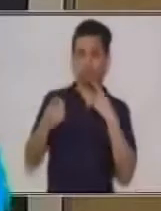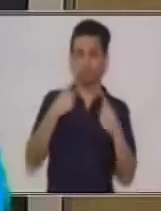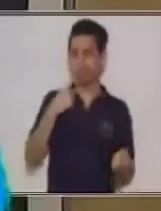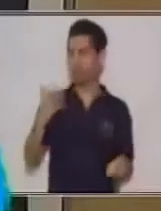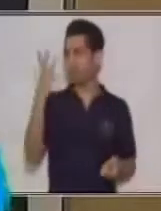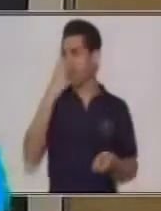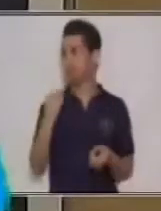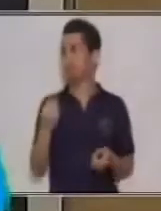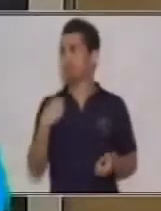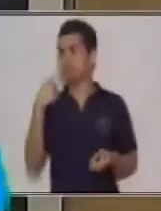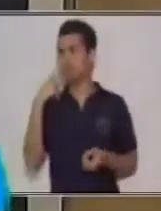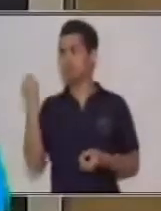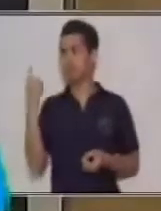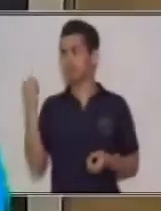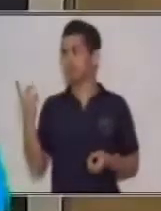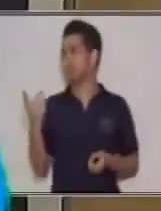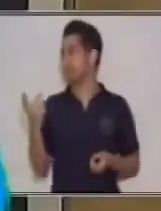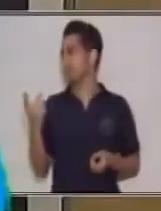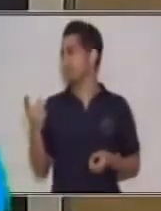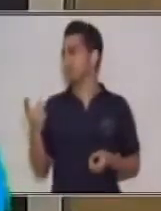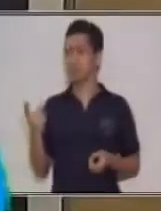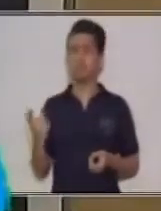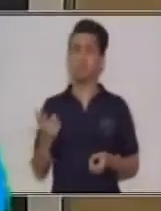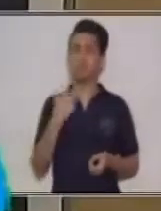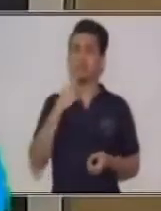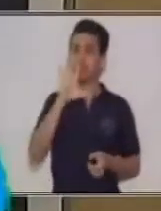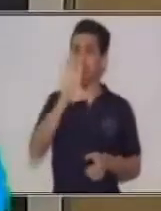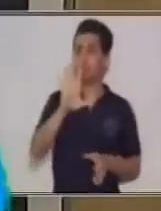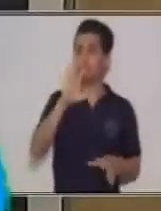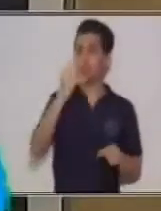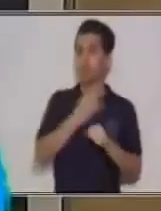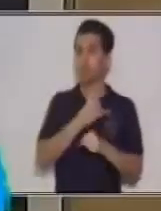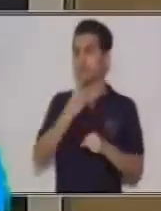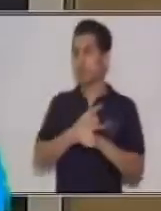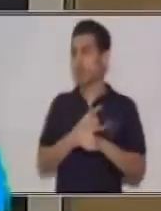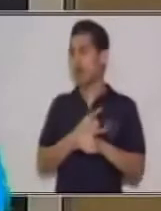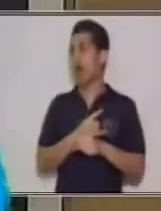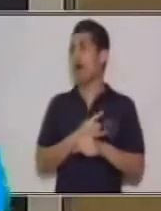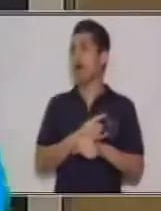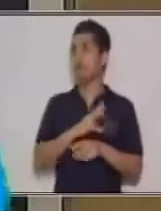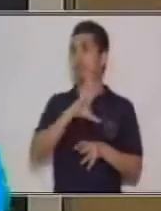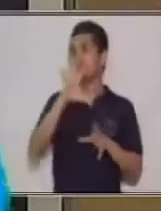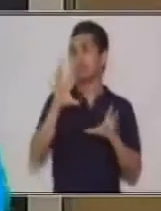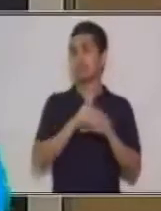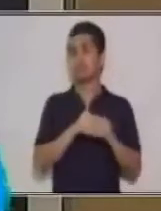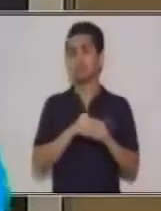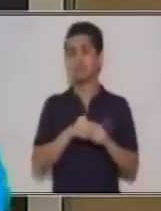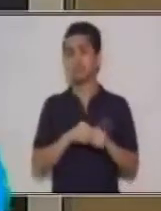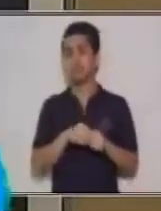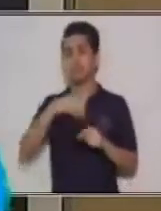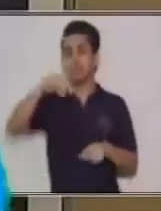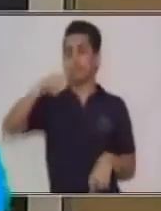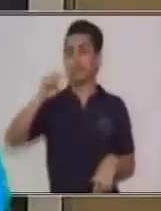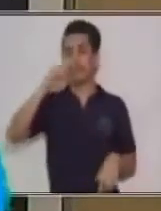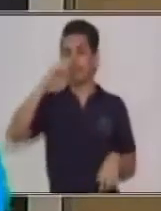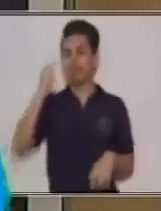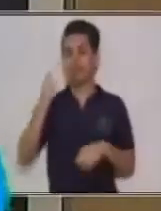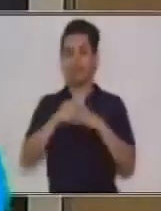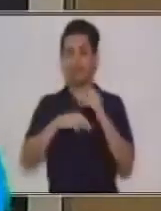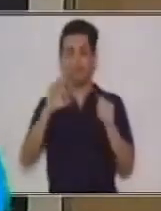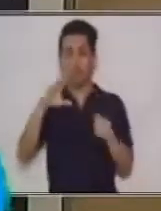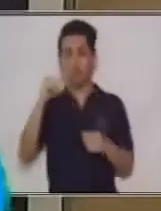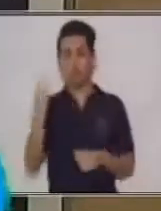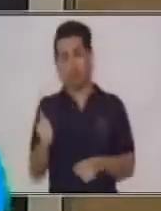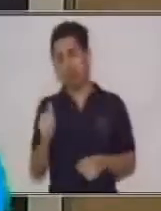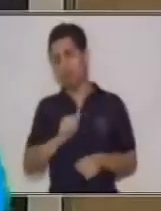bello? Yo no entiendo, bueno, es el lenguaje que usted va a utilizar. Van a ser aquellas figuras retóricas, aquella metáfora, aquella hipérbole,